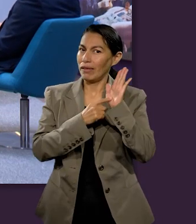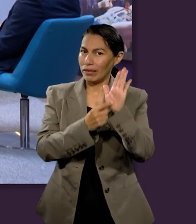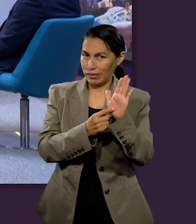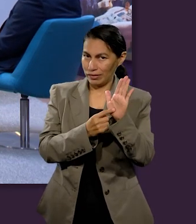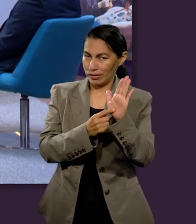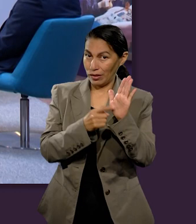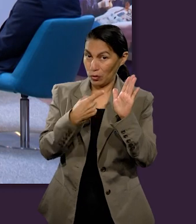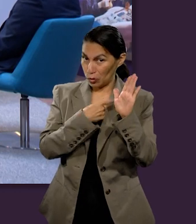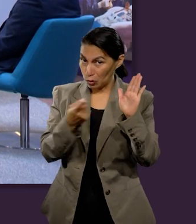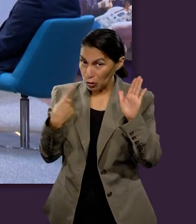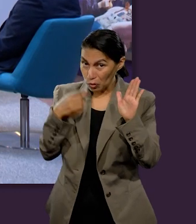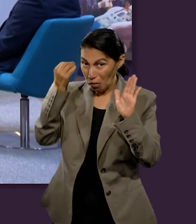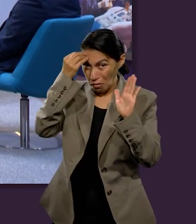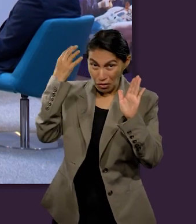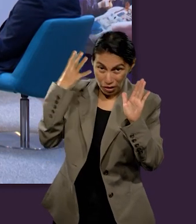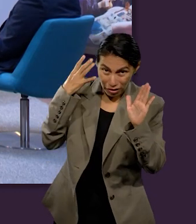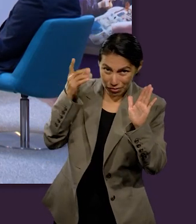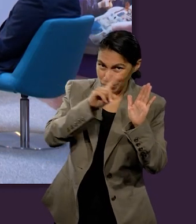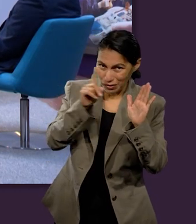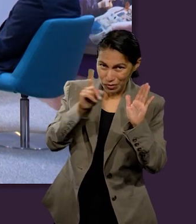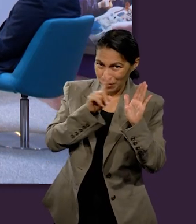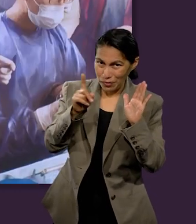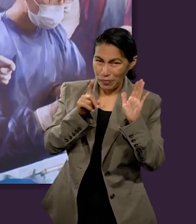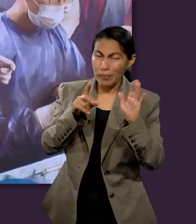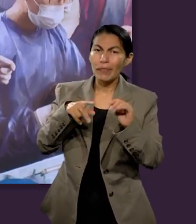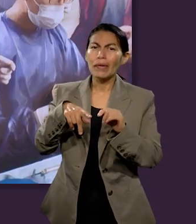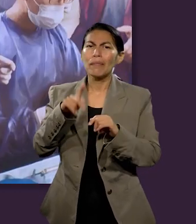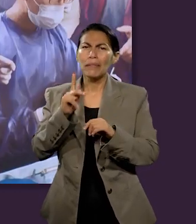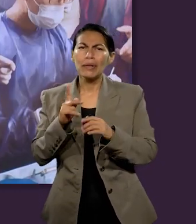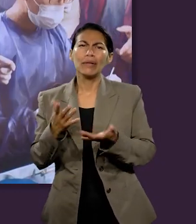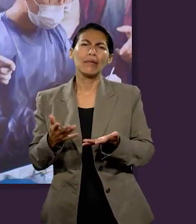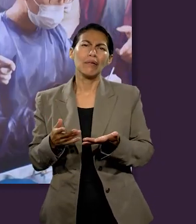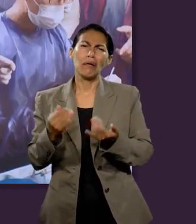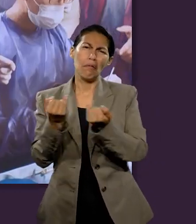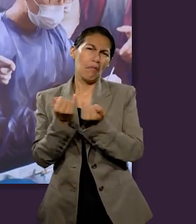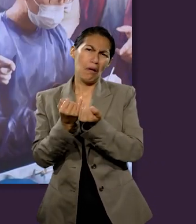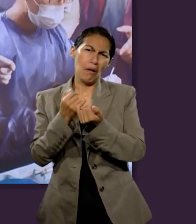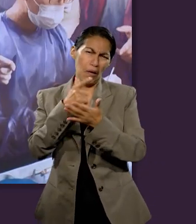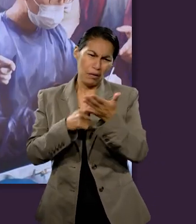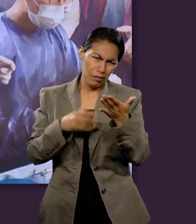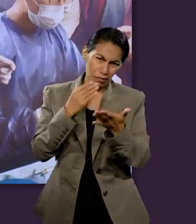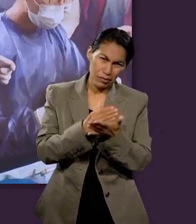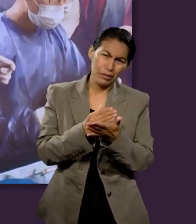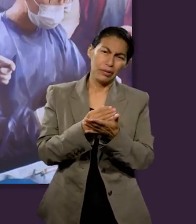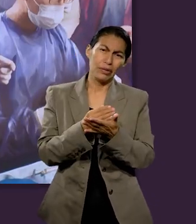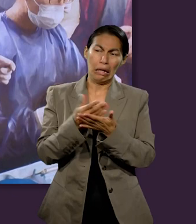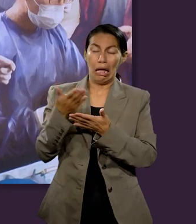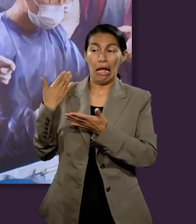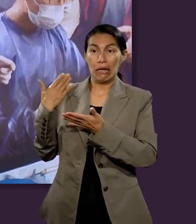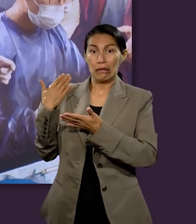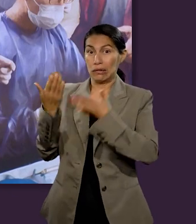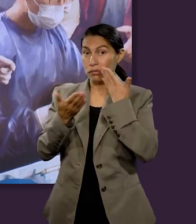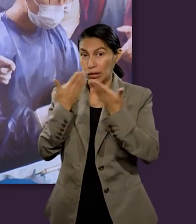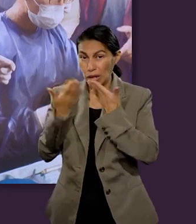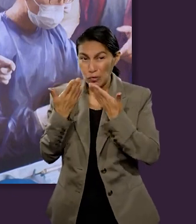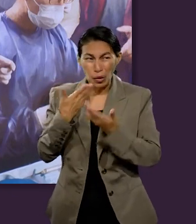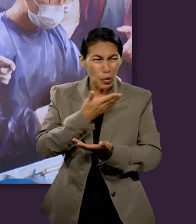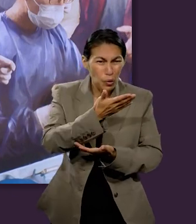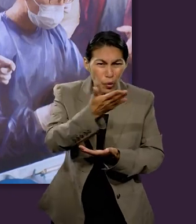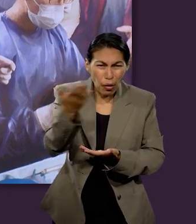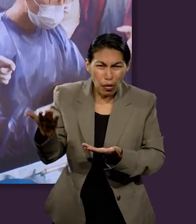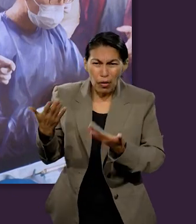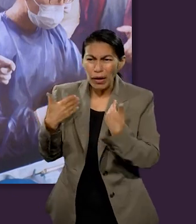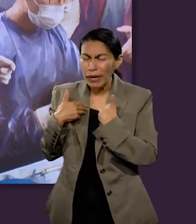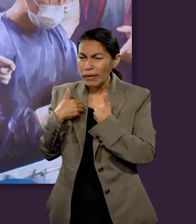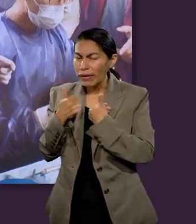amnesia. ¿Creen que esto sea así? Bueno, la Biblia nos dice que no es que vamos a olvidar todo lo que pasó,